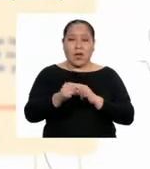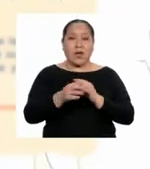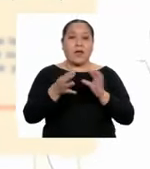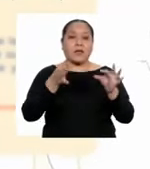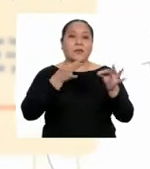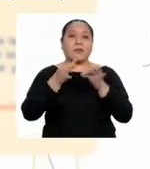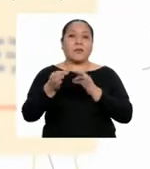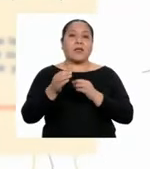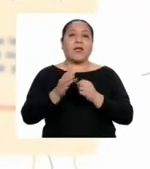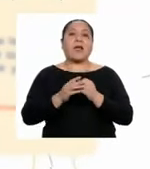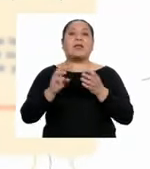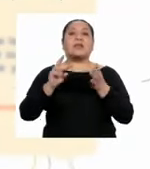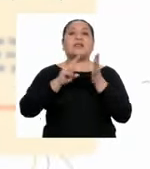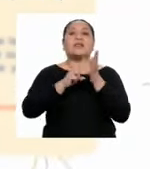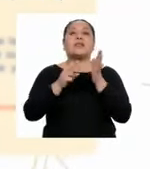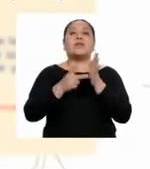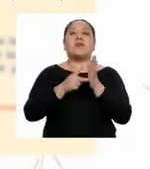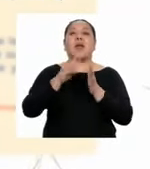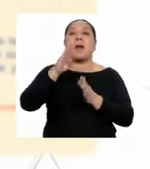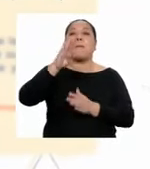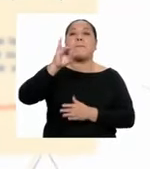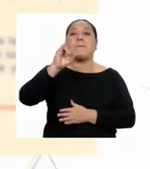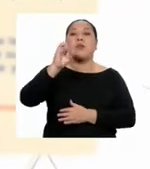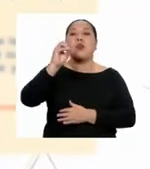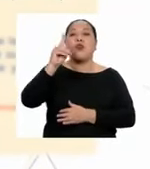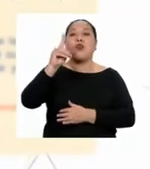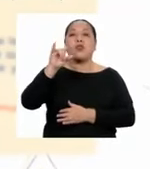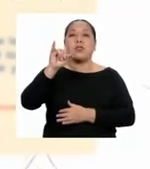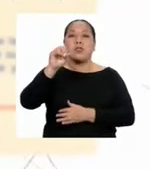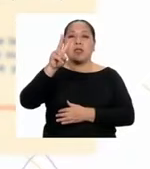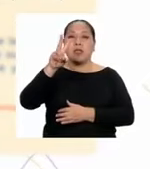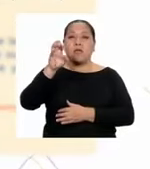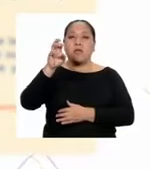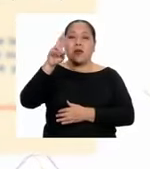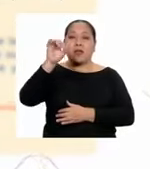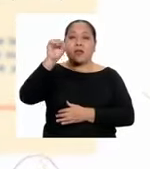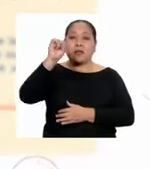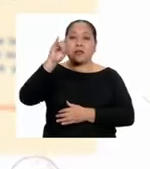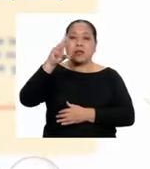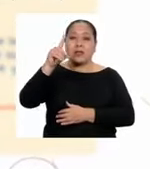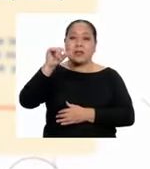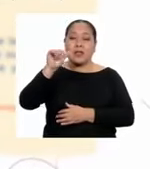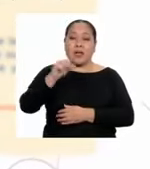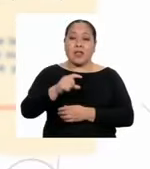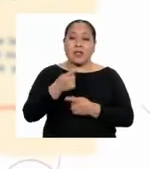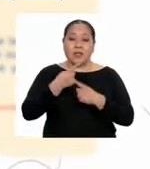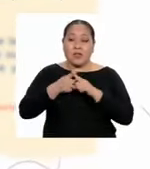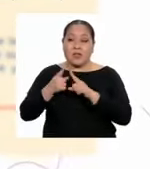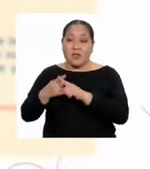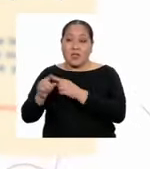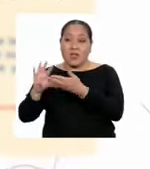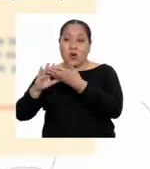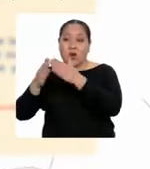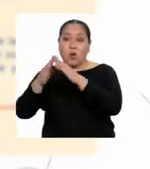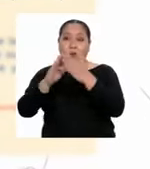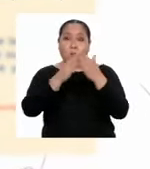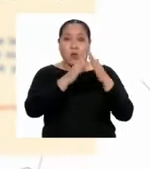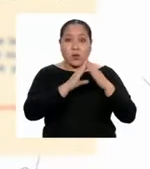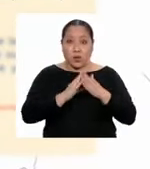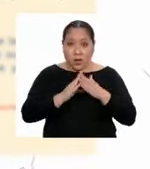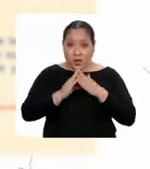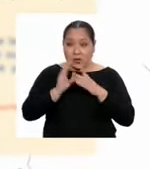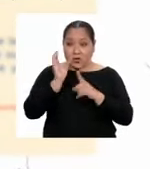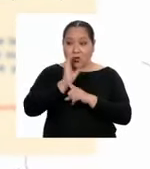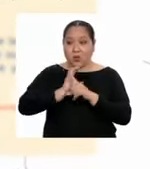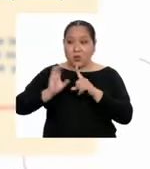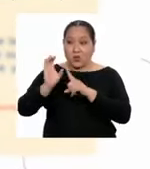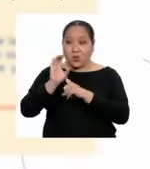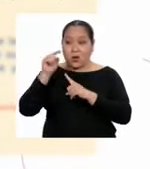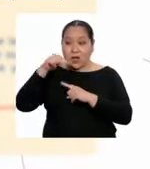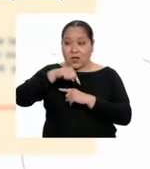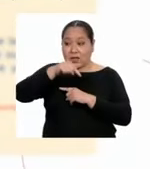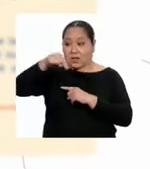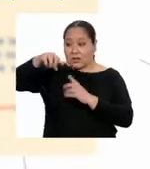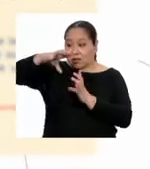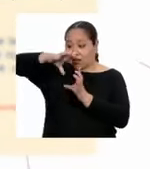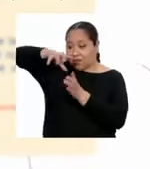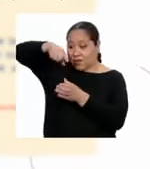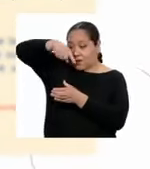biodiversidad. Se refiere a la totalidad de comunidades culturales existentes en el mundo,